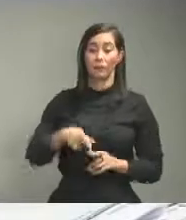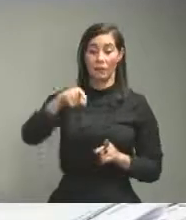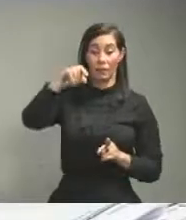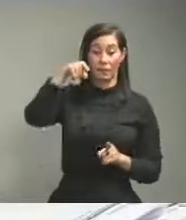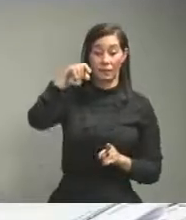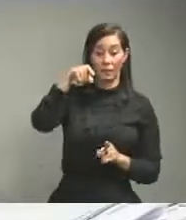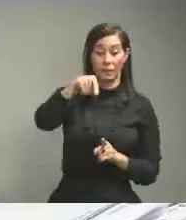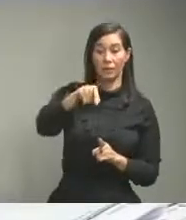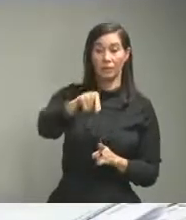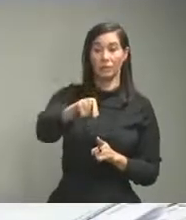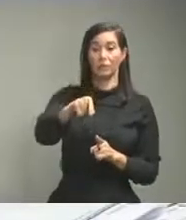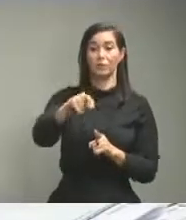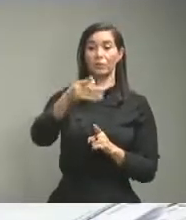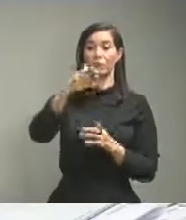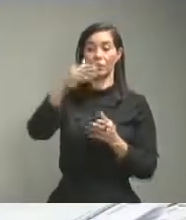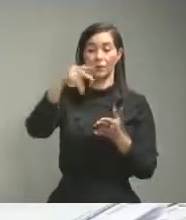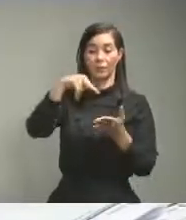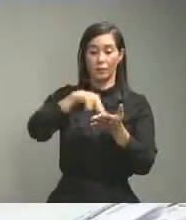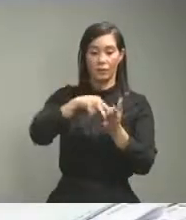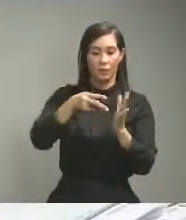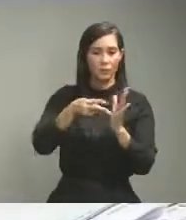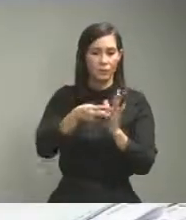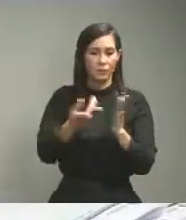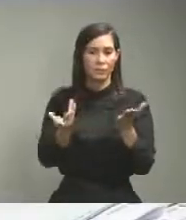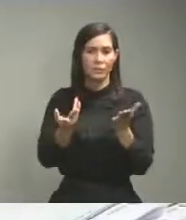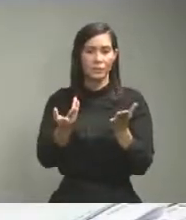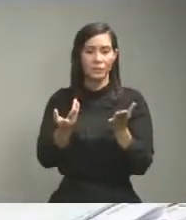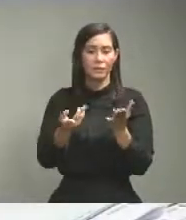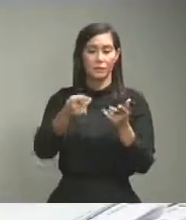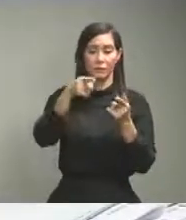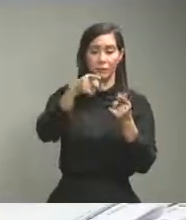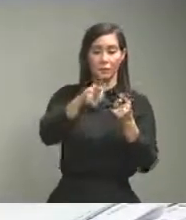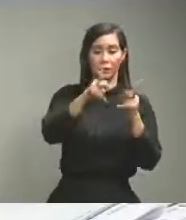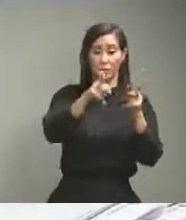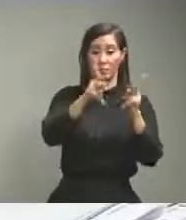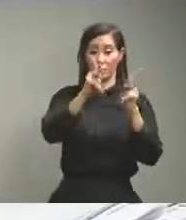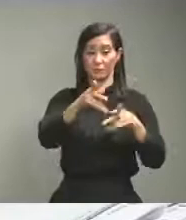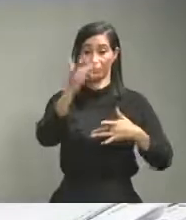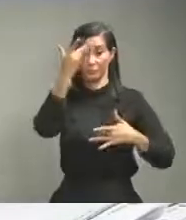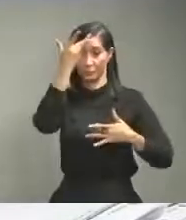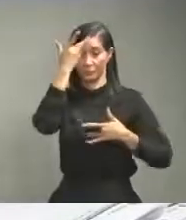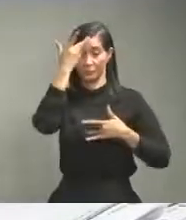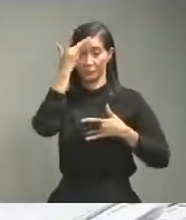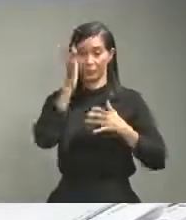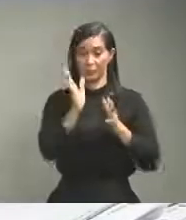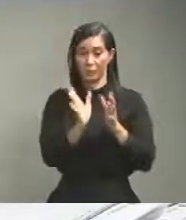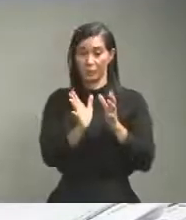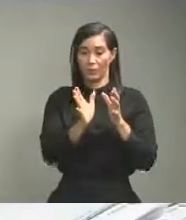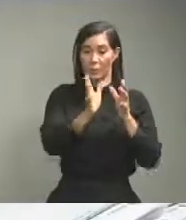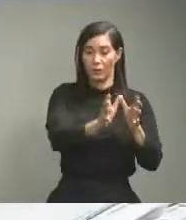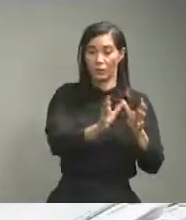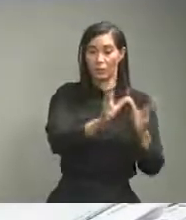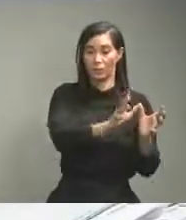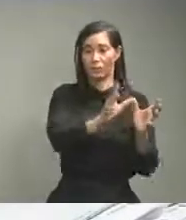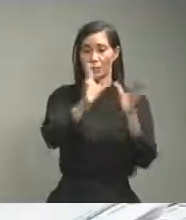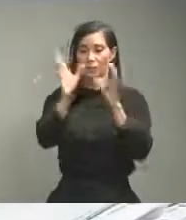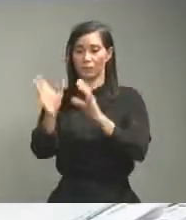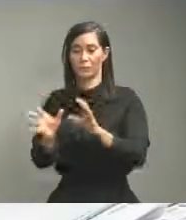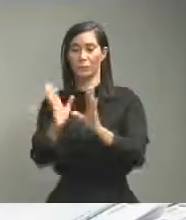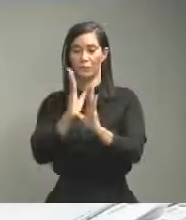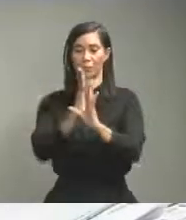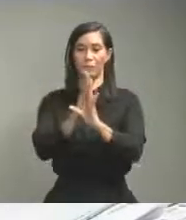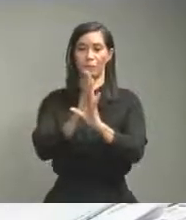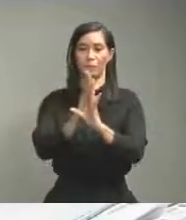rastro del contaminado primero con todos sus contagios y a la realización de pruebas de PCR y ahora